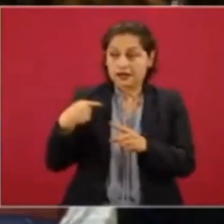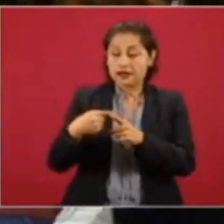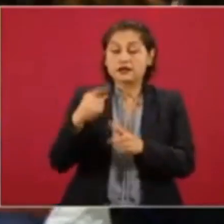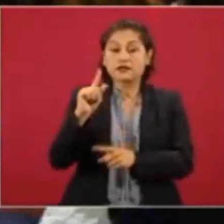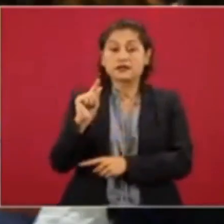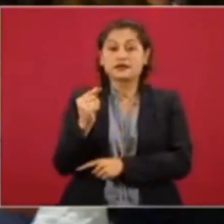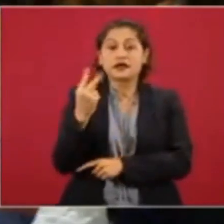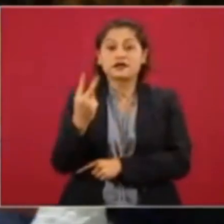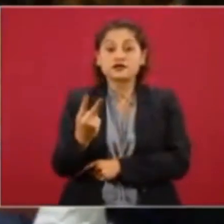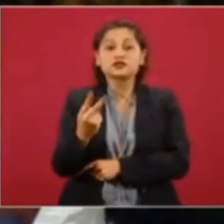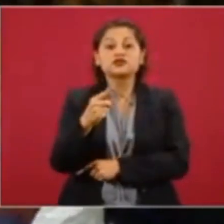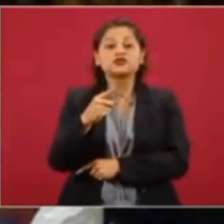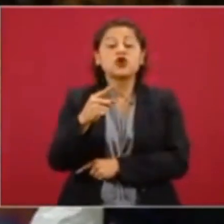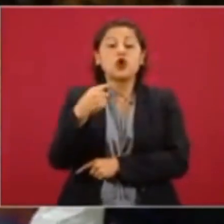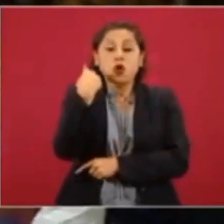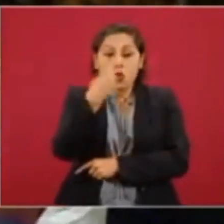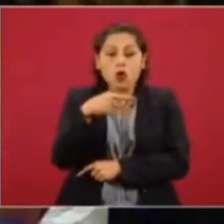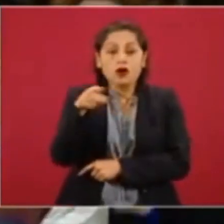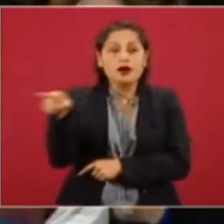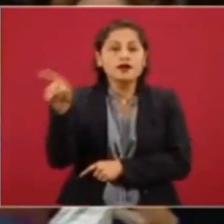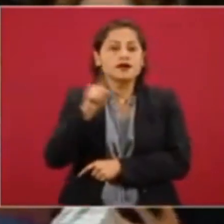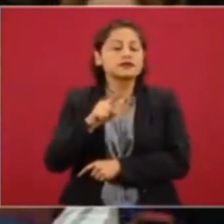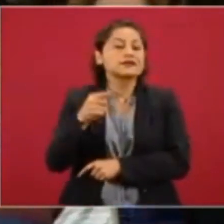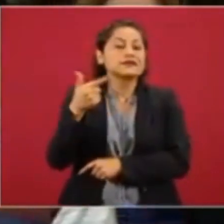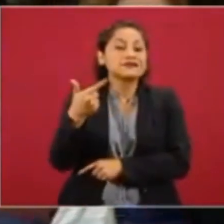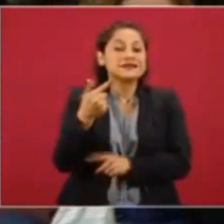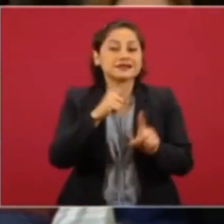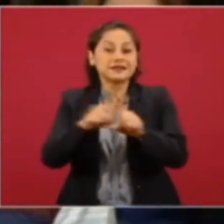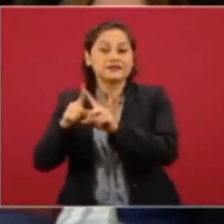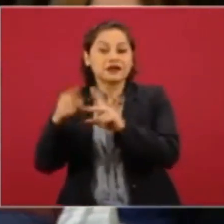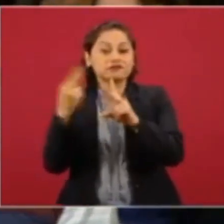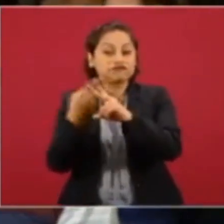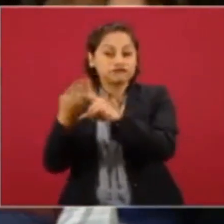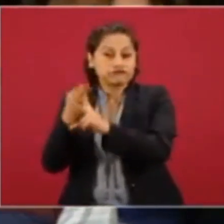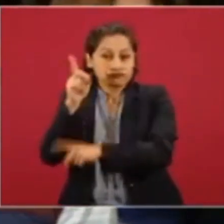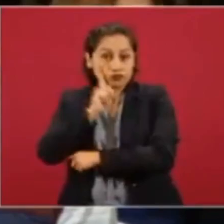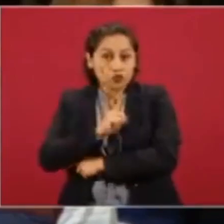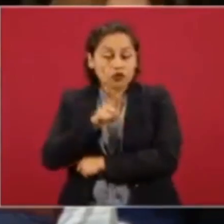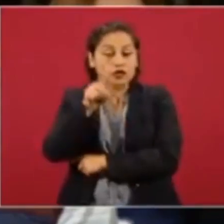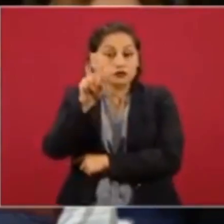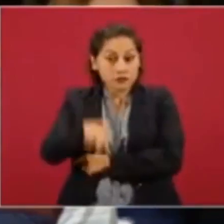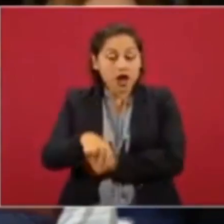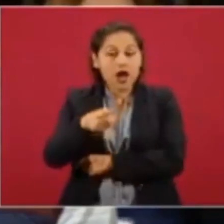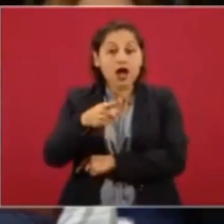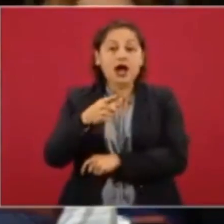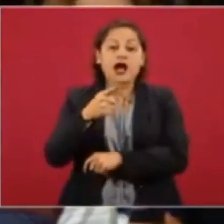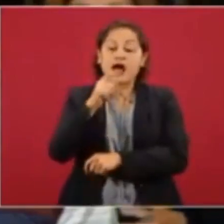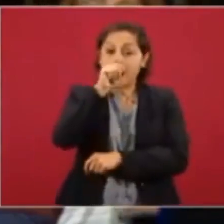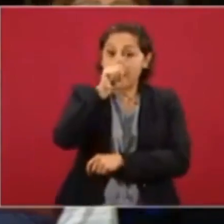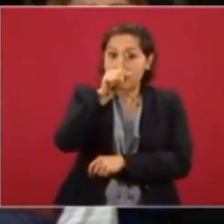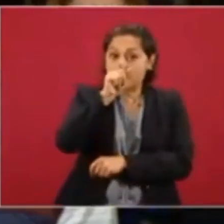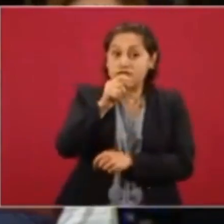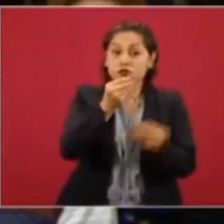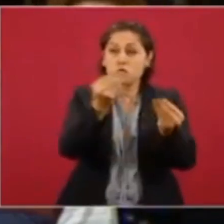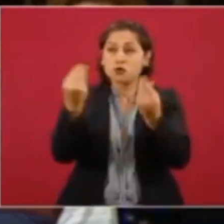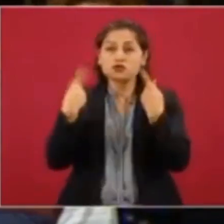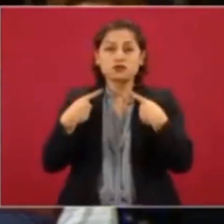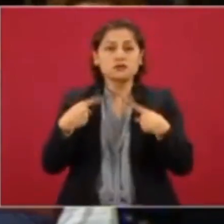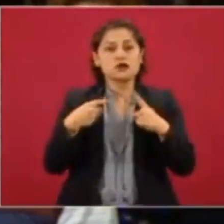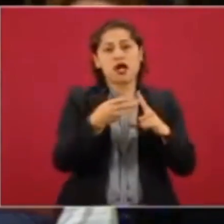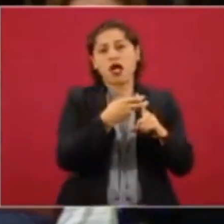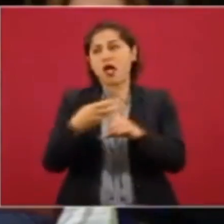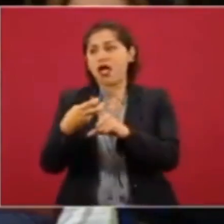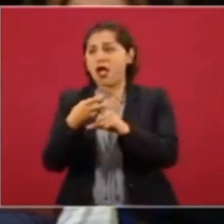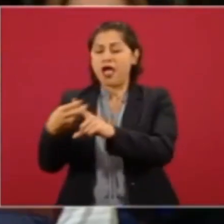feminicidios. Estamos a la alza en Jalisco por desapariciones forzadas. Y sin